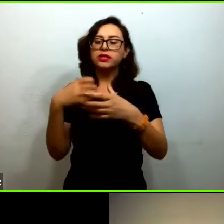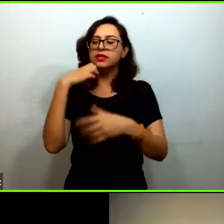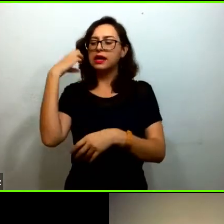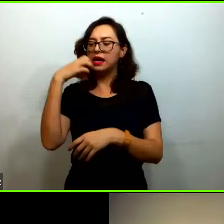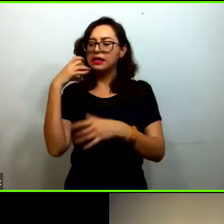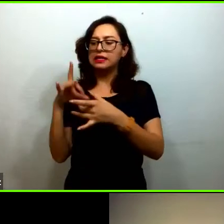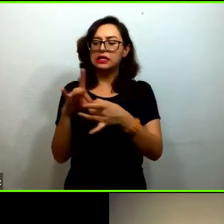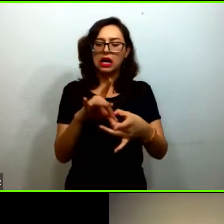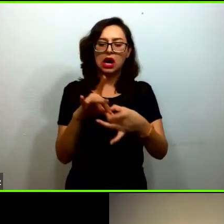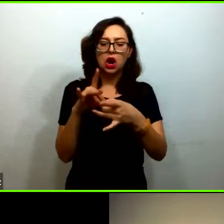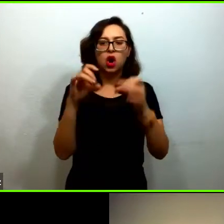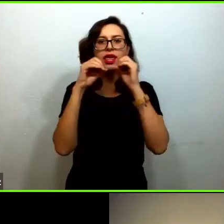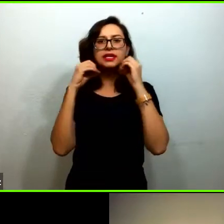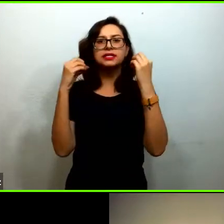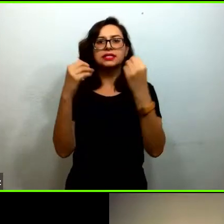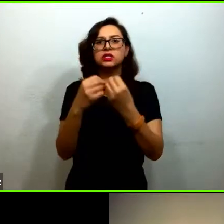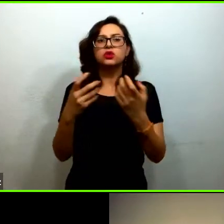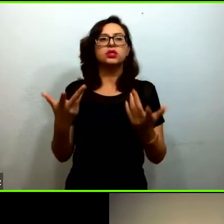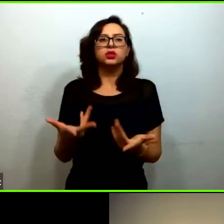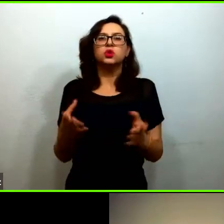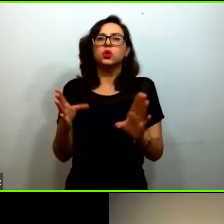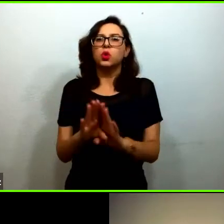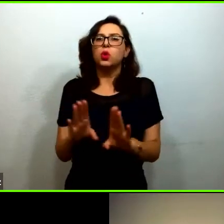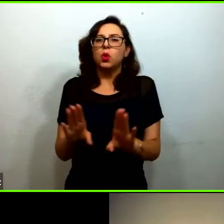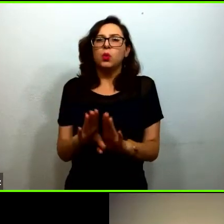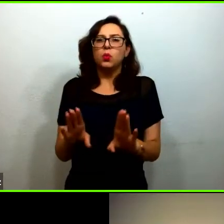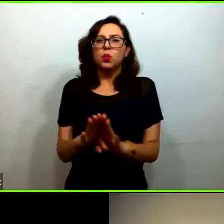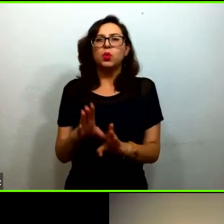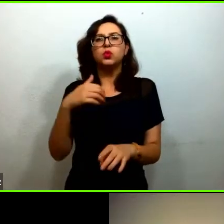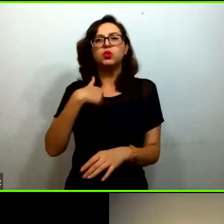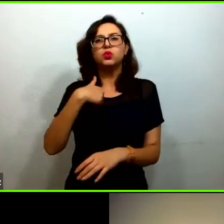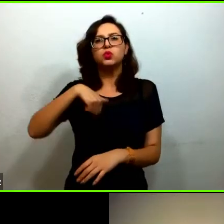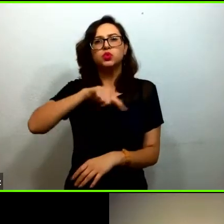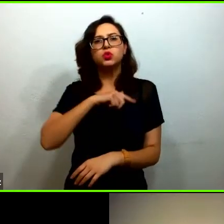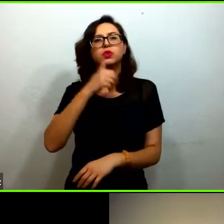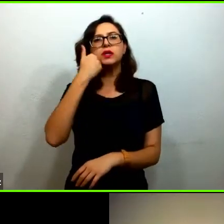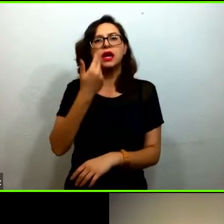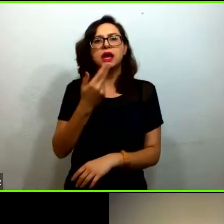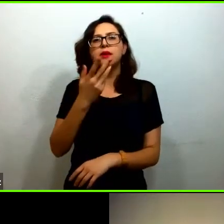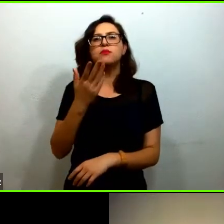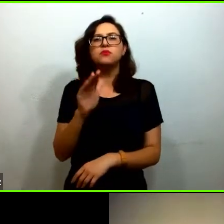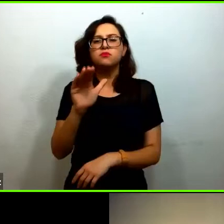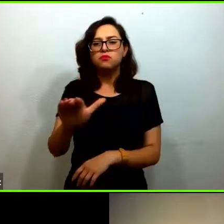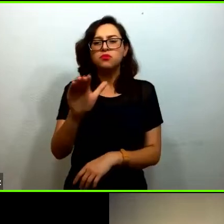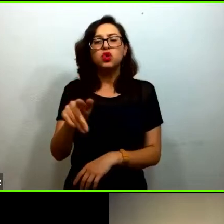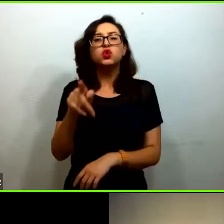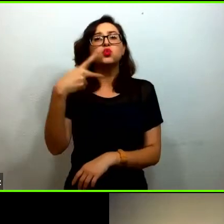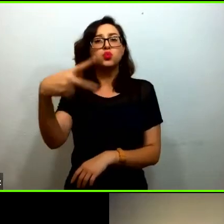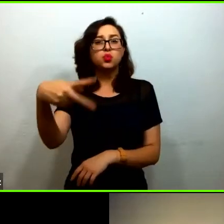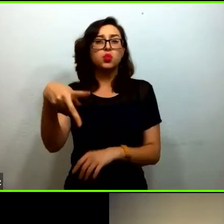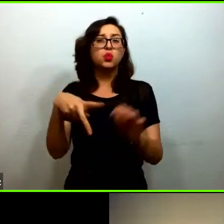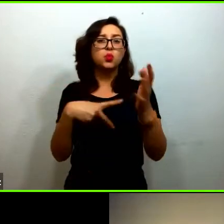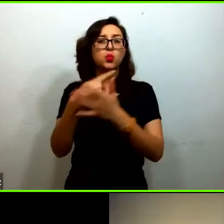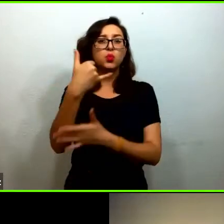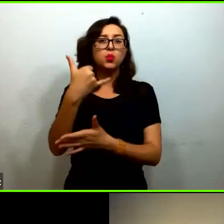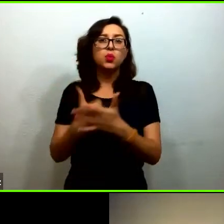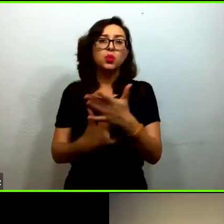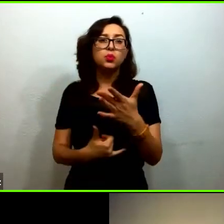la sociedad civil específicamente te queríamos pedir si nos puedes contar del proyecto que tienen con ASE